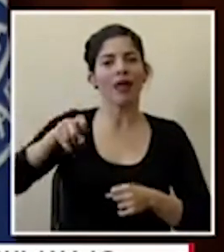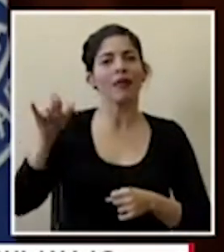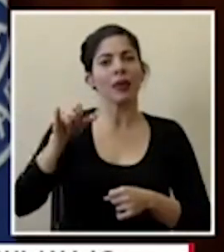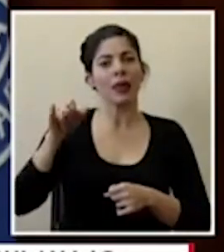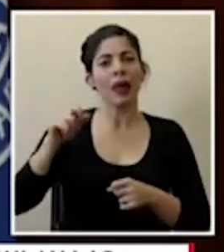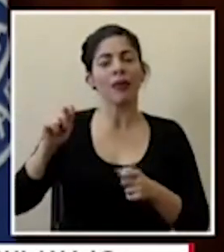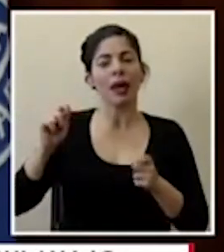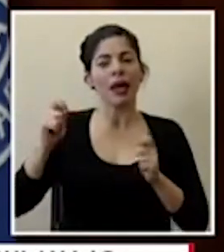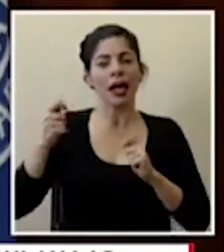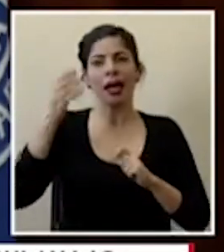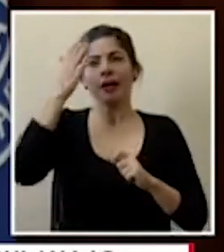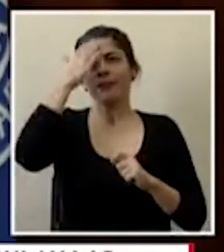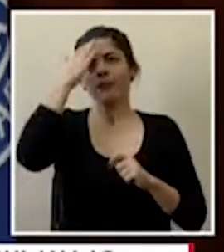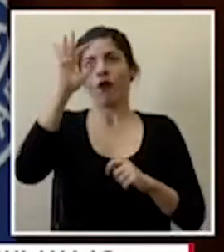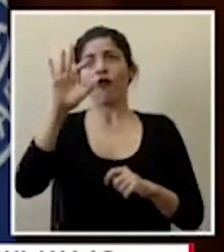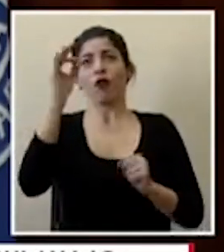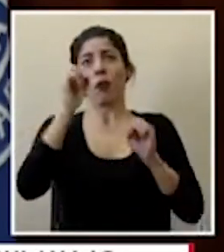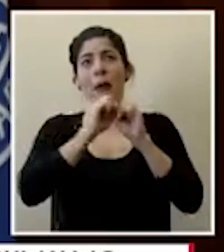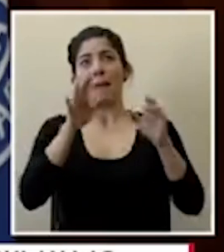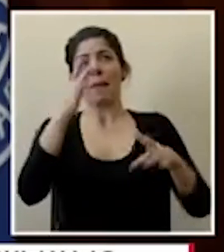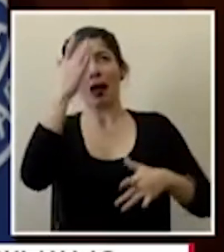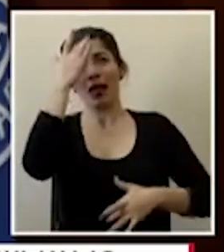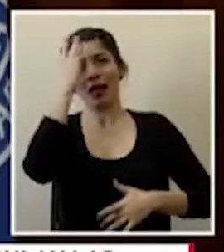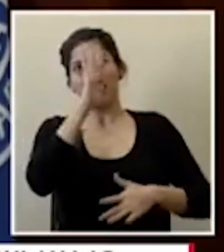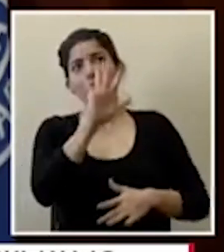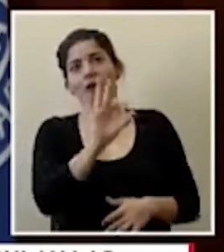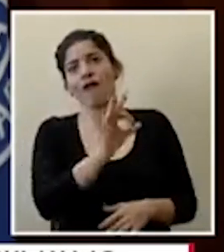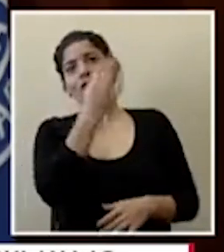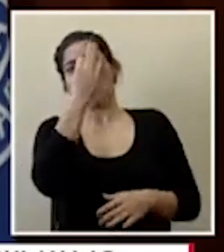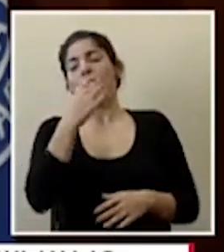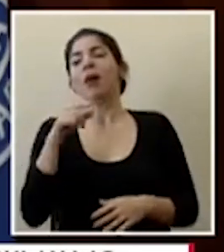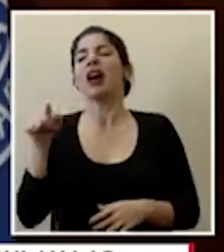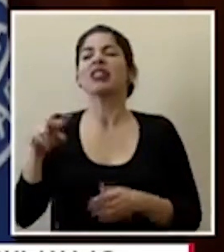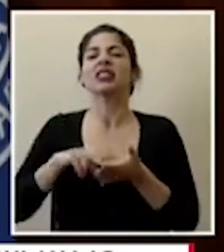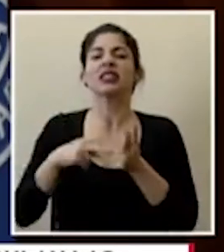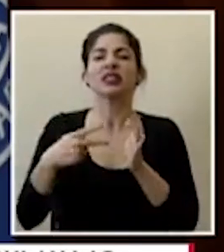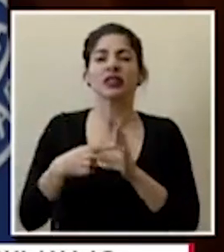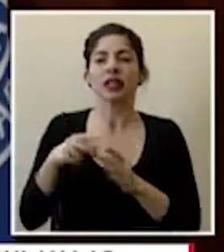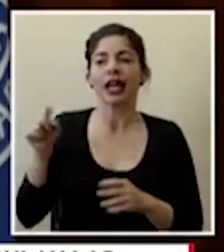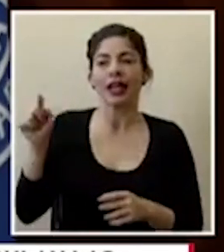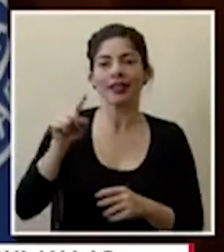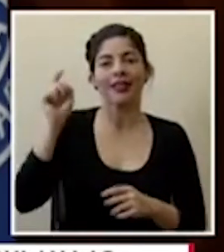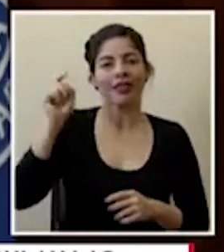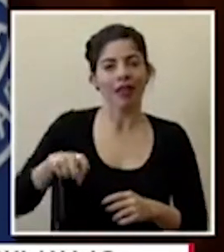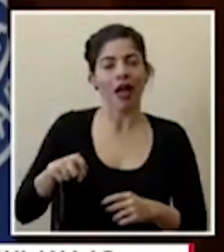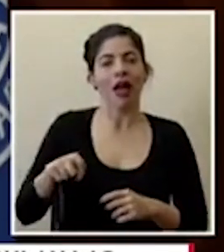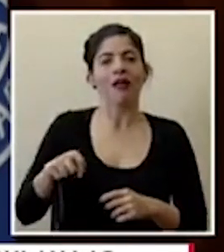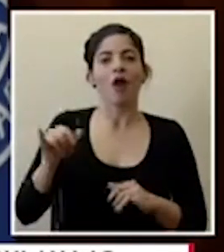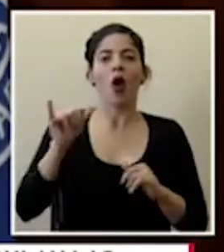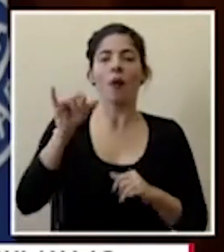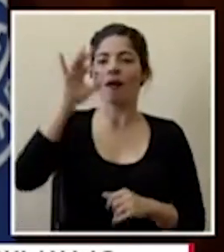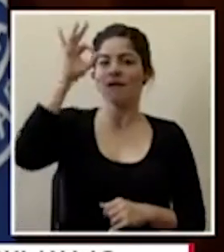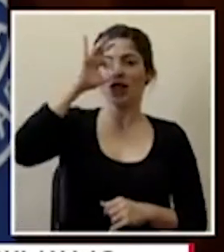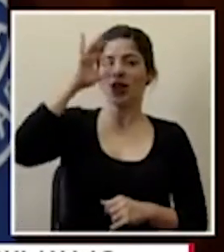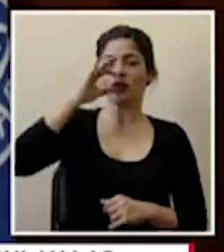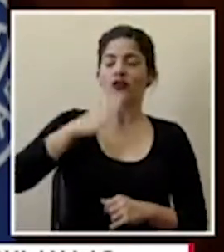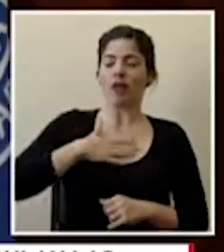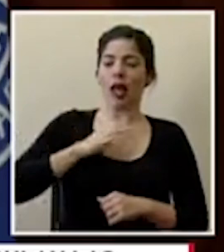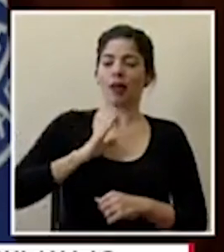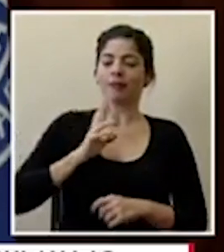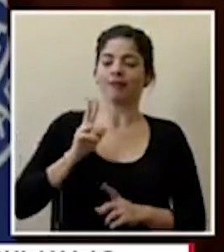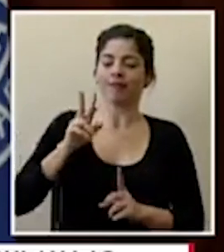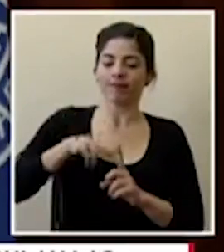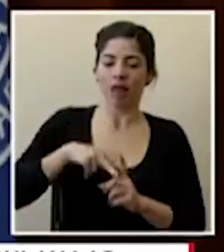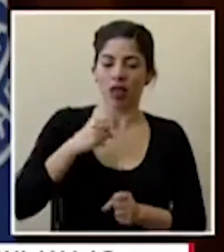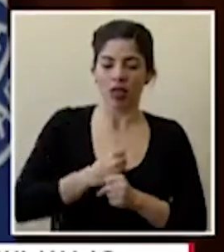entrando en ese modo pandemia ese modo pandemia su lo que lo que amerita es que entremos justamente en una filosofía de trabajo de abordaje de la